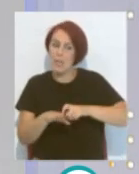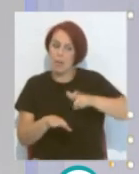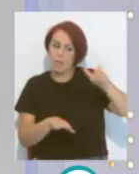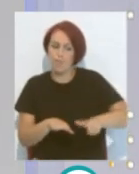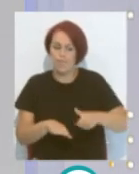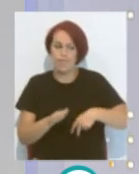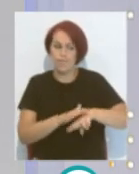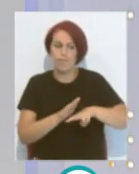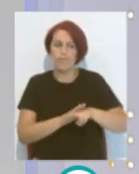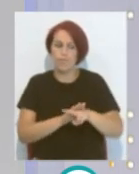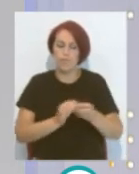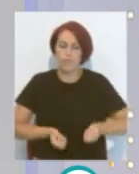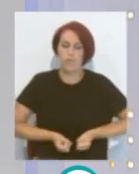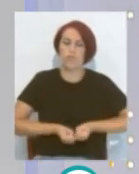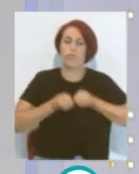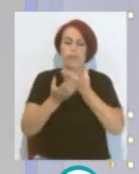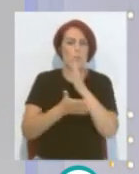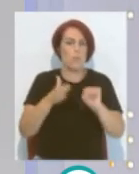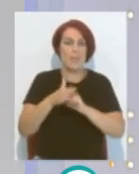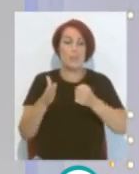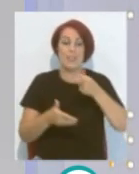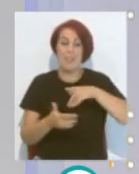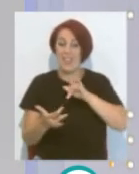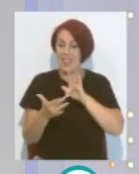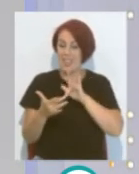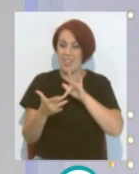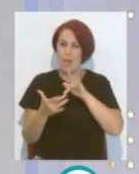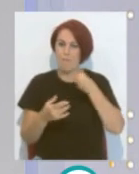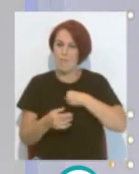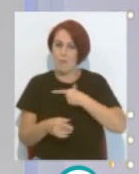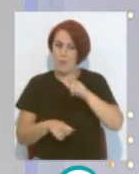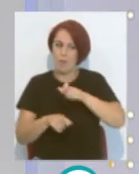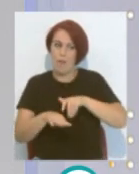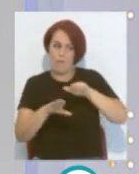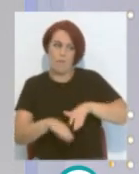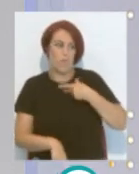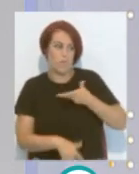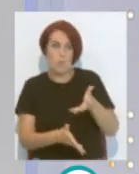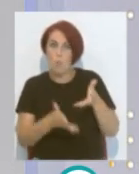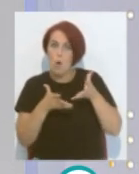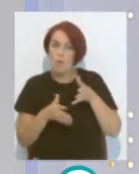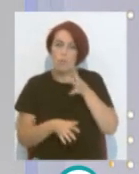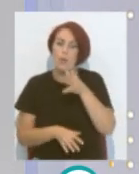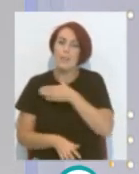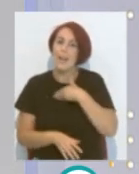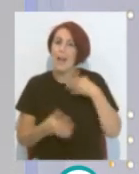se dejaba Todo en el campo Y por eso También conectaba De esa manera Con el aficionado Que al final Lo que quiere Es que sus jugadores Se lo